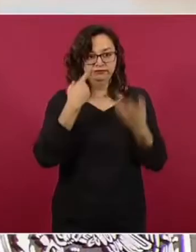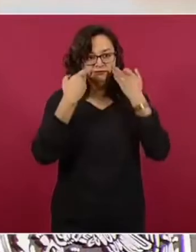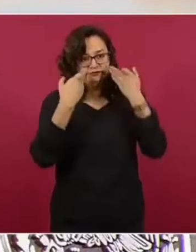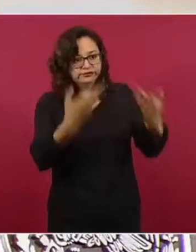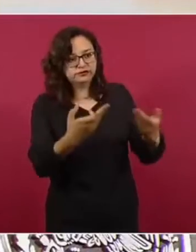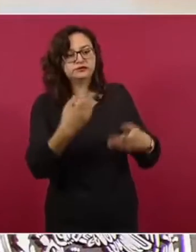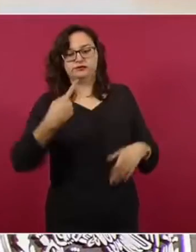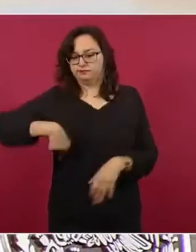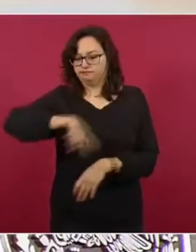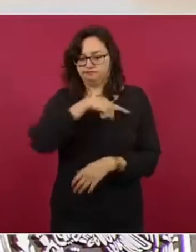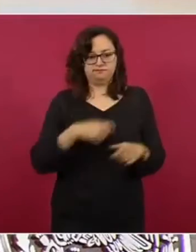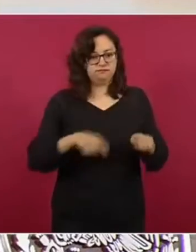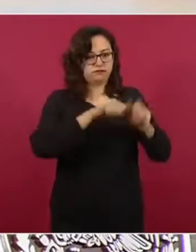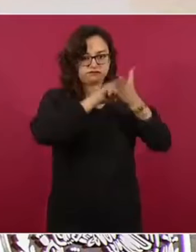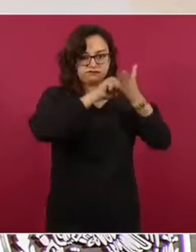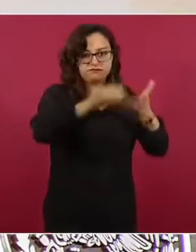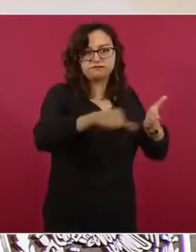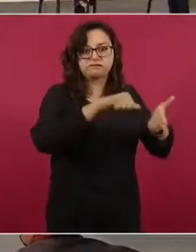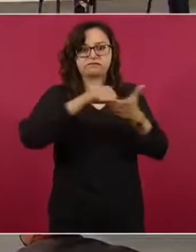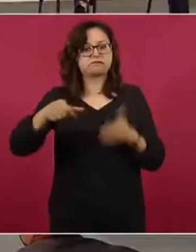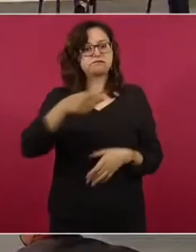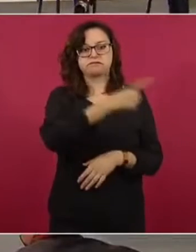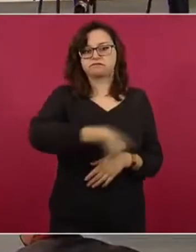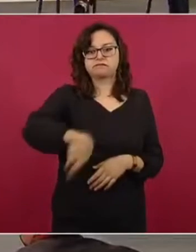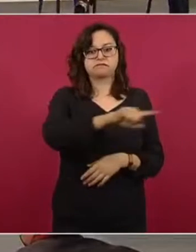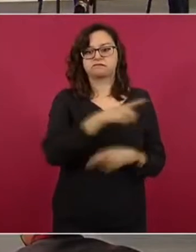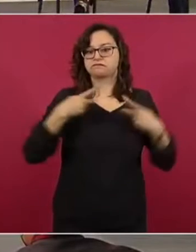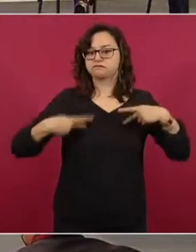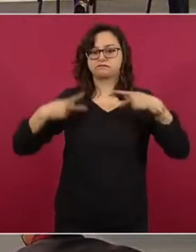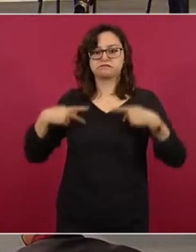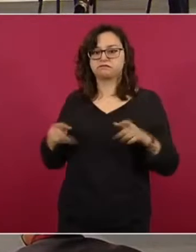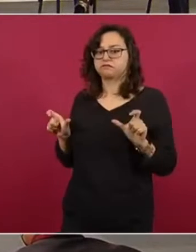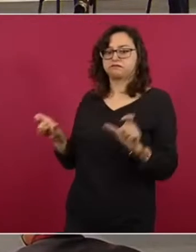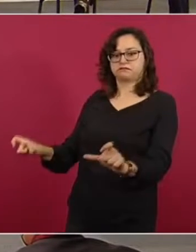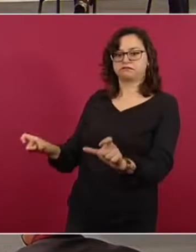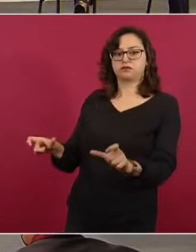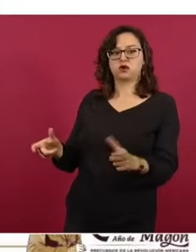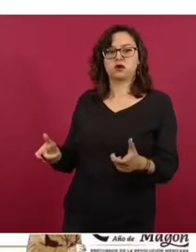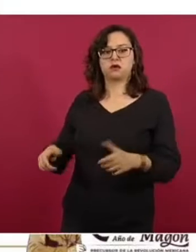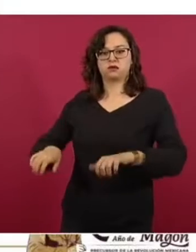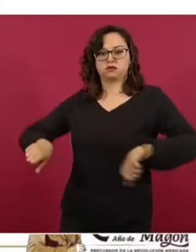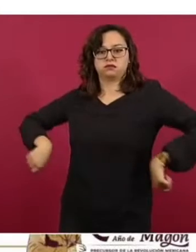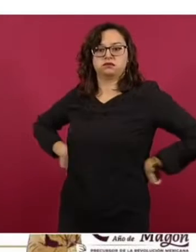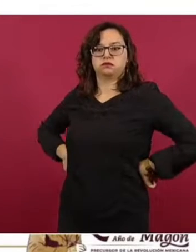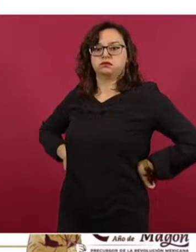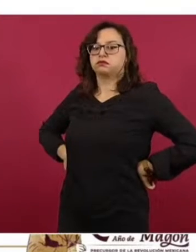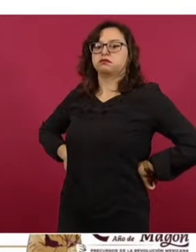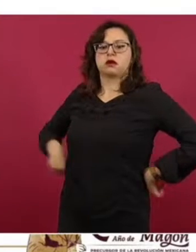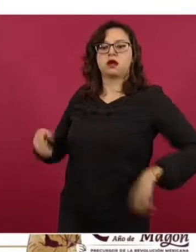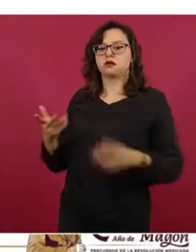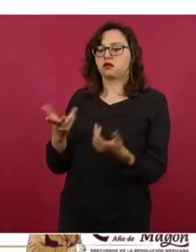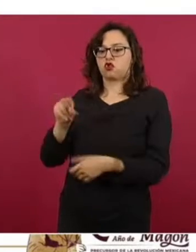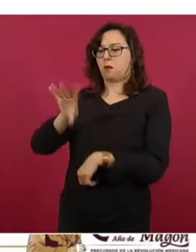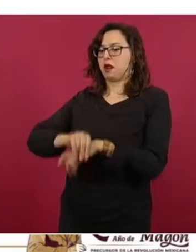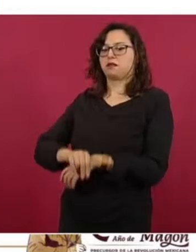la colocación de sellos. Podemos ver en la foto que lo hacen poniendo a uno de sus empleados pegado a la